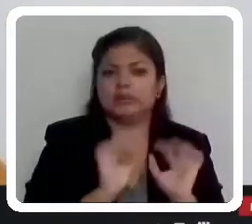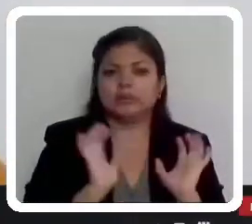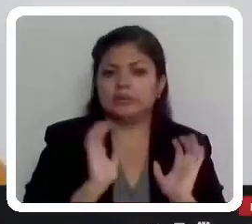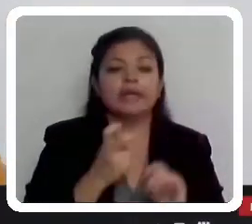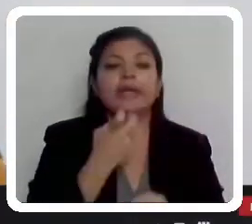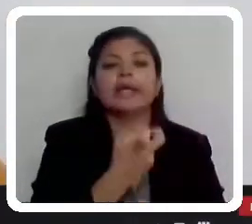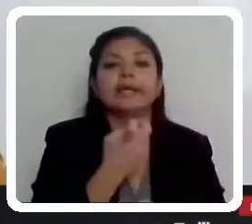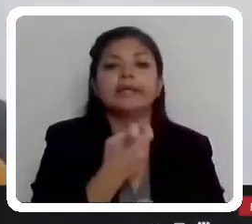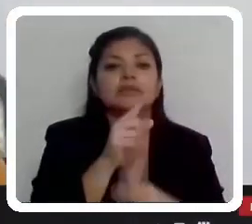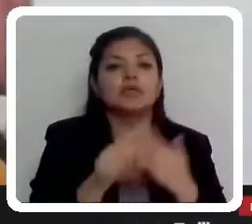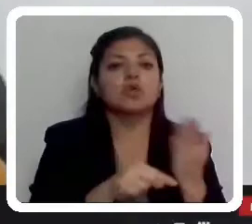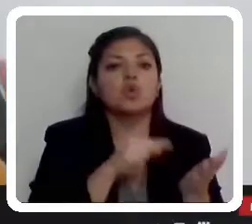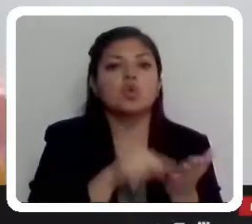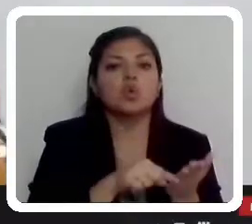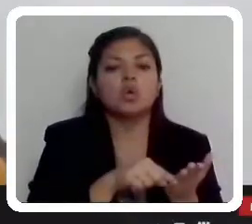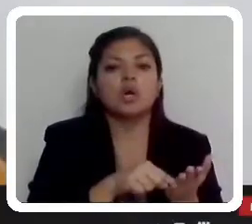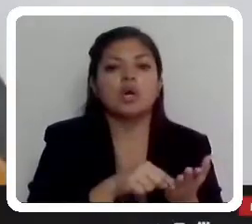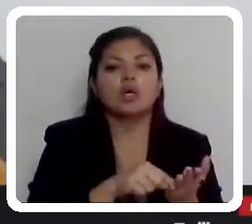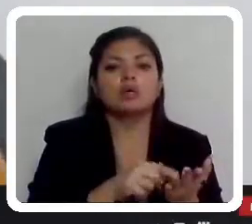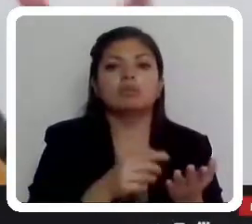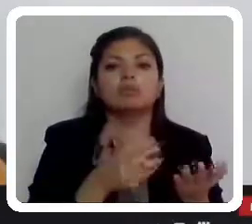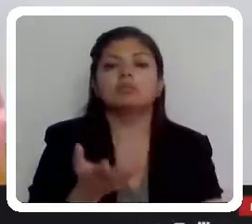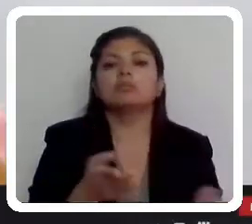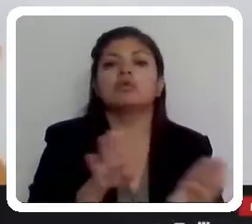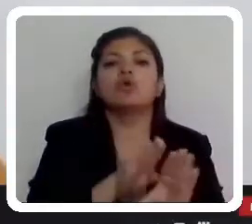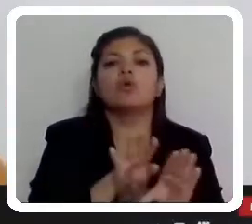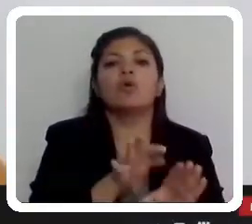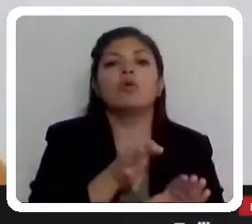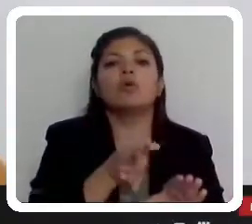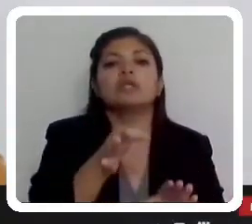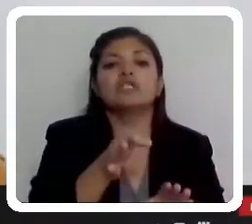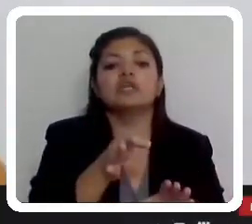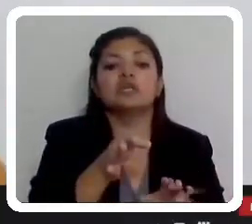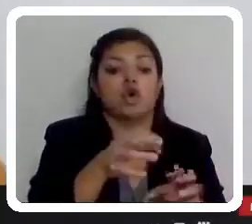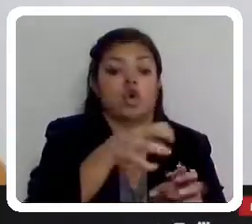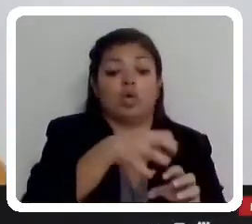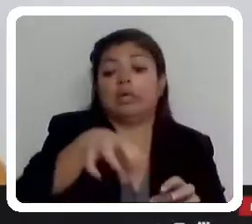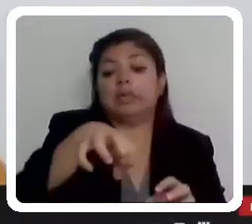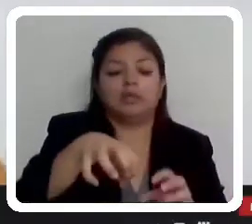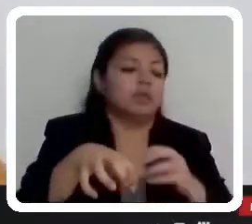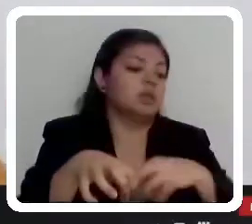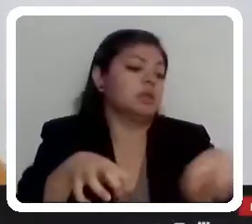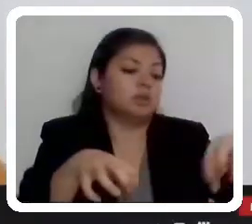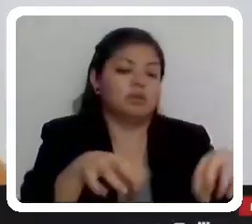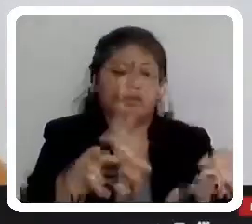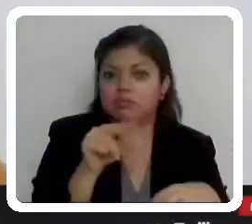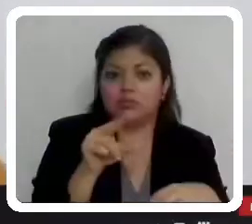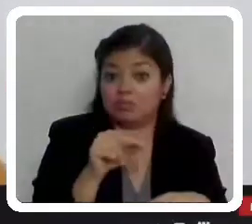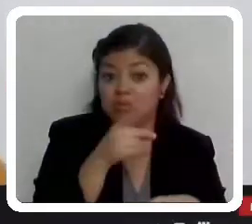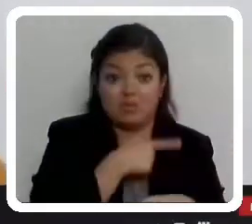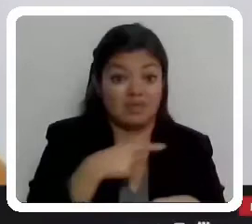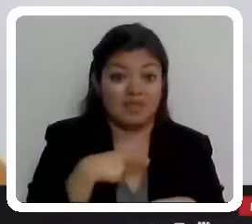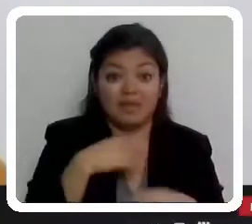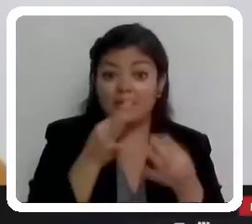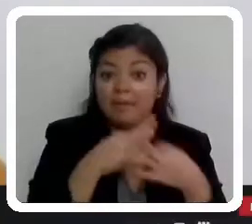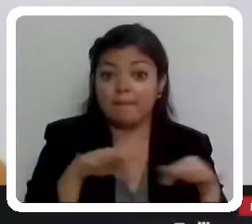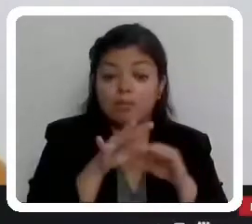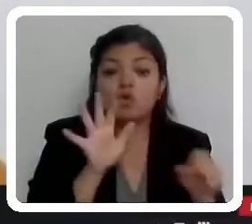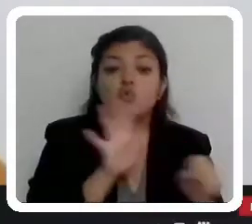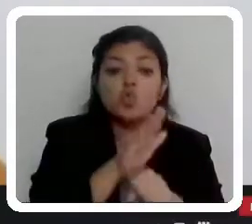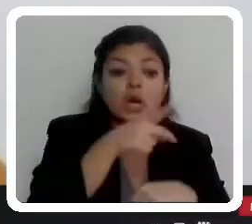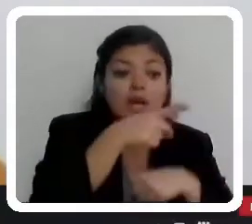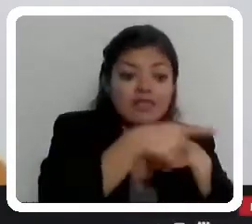lugar que se vaya a tal municipio y este a otro. No, tendremos que ver cuál es el verdadero impacto y en qué se está perjudicando